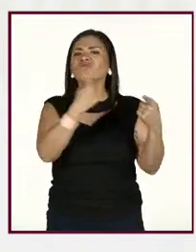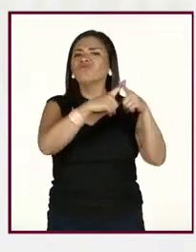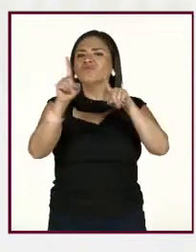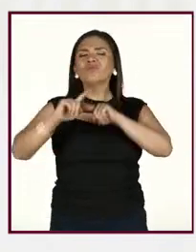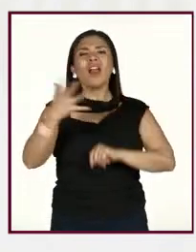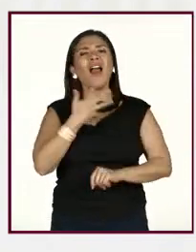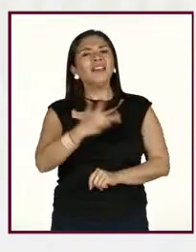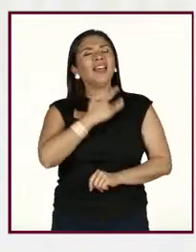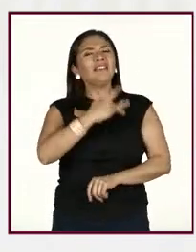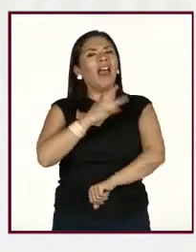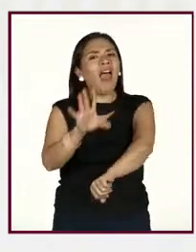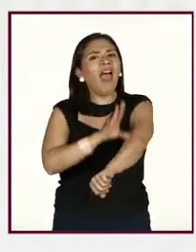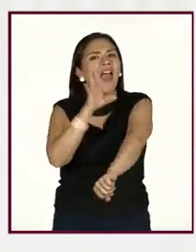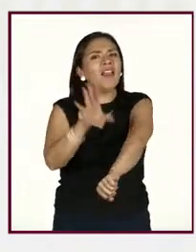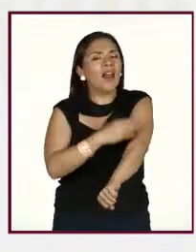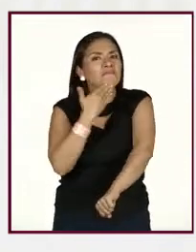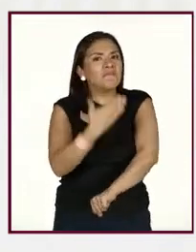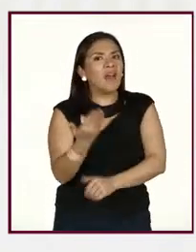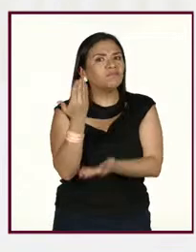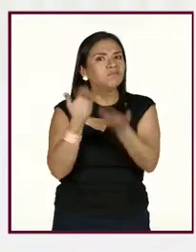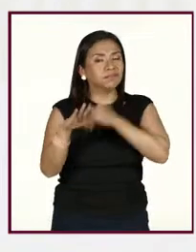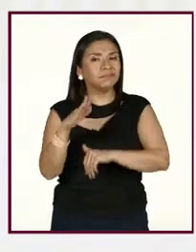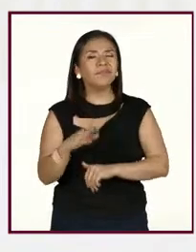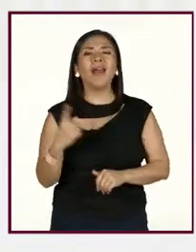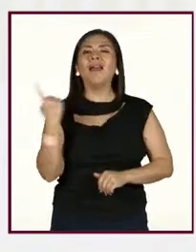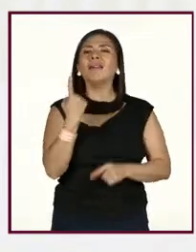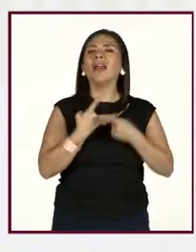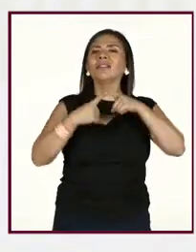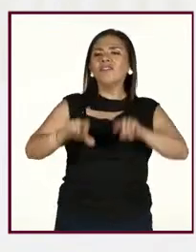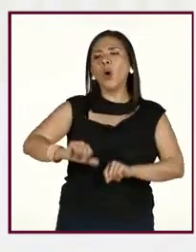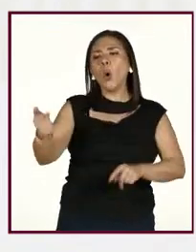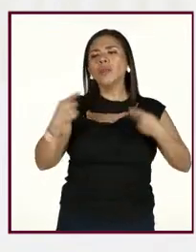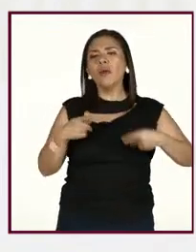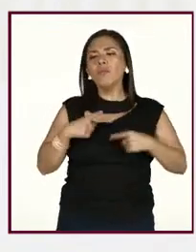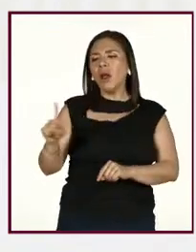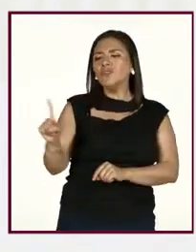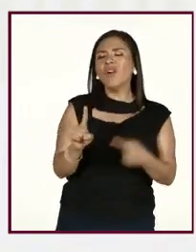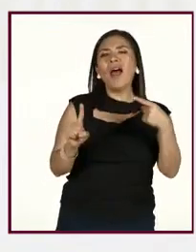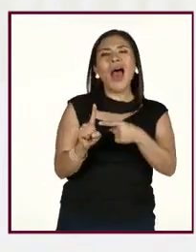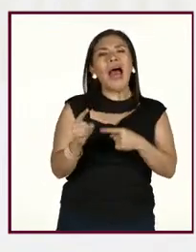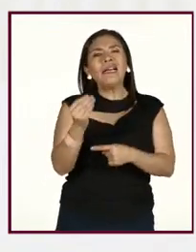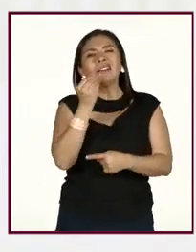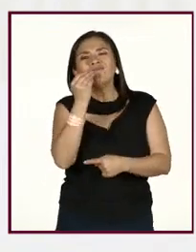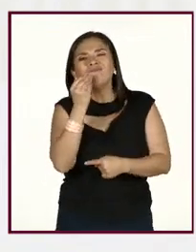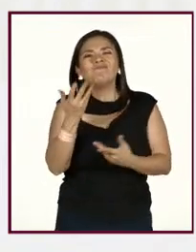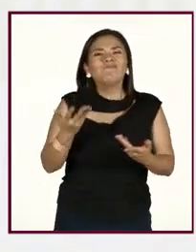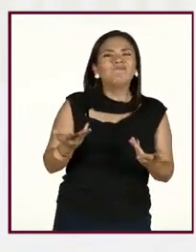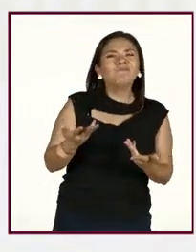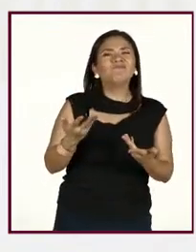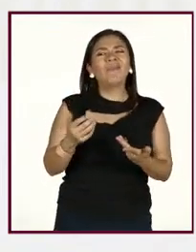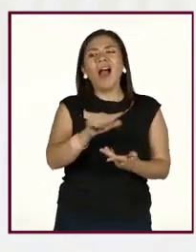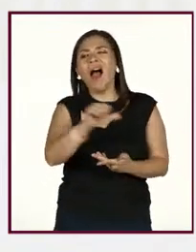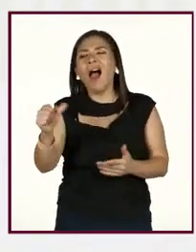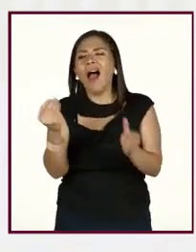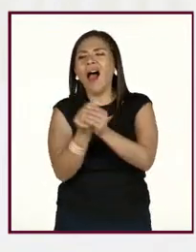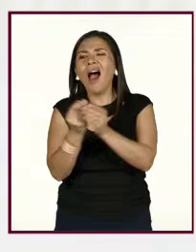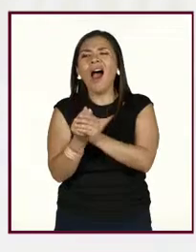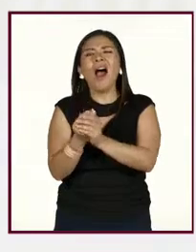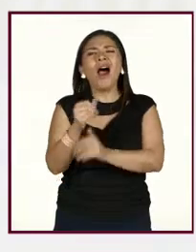mayor energía, a diferencia de que alguien que consume, pues, productos